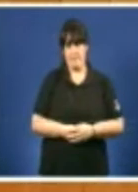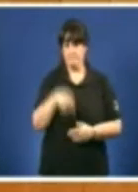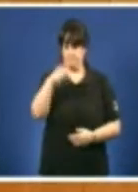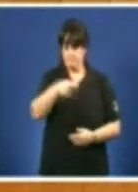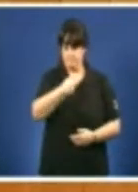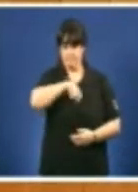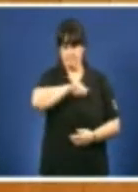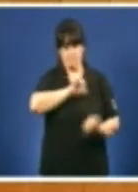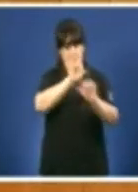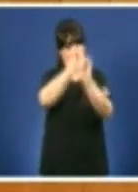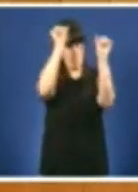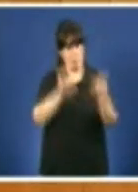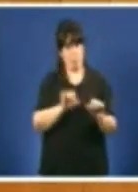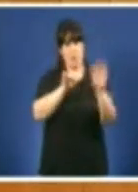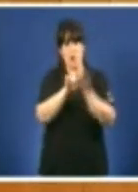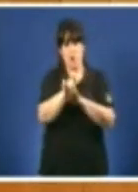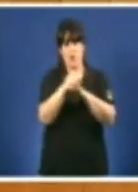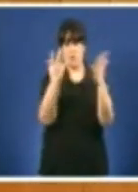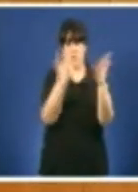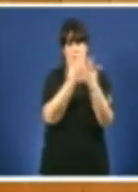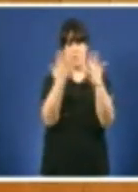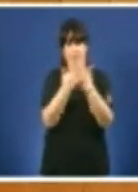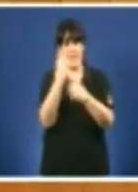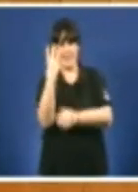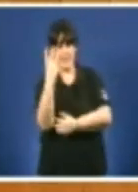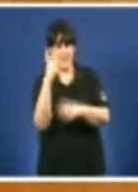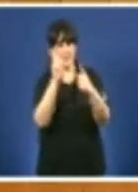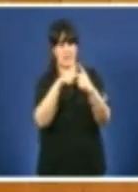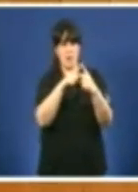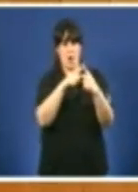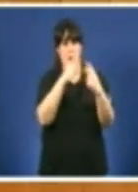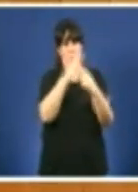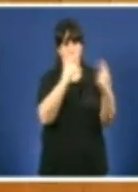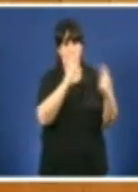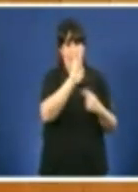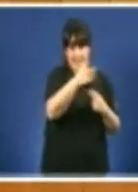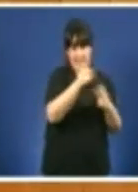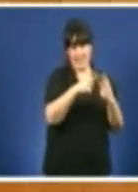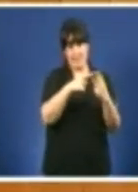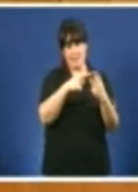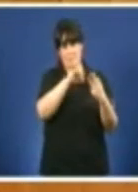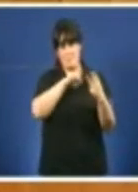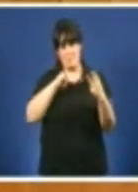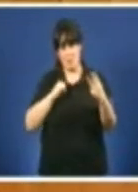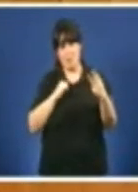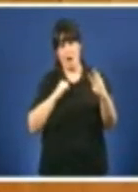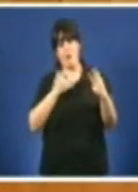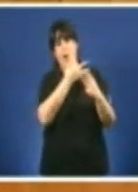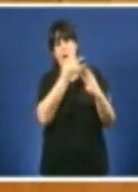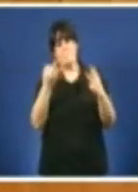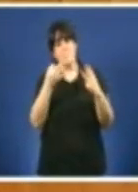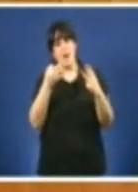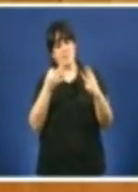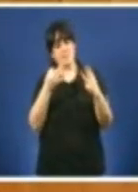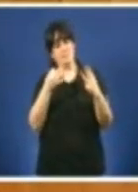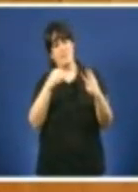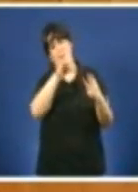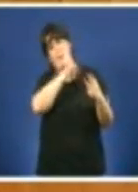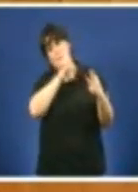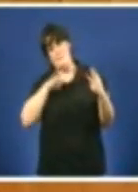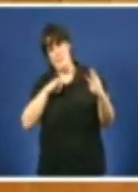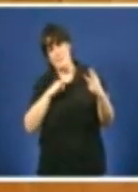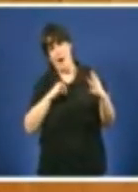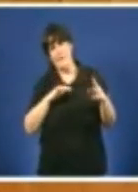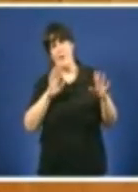tres modelos de xección A pública direta, a privada e a privada sostida con fondos públicos O